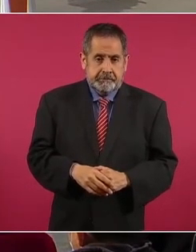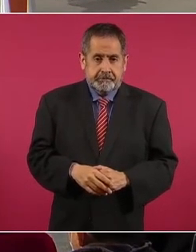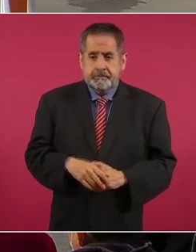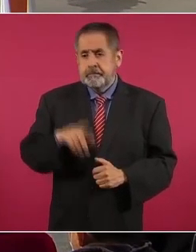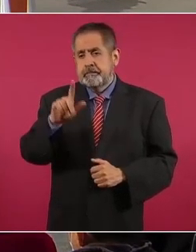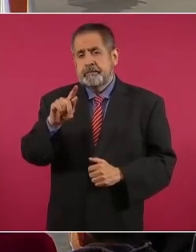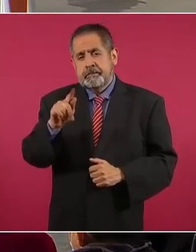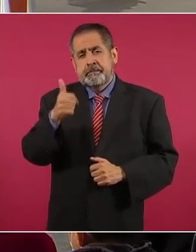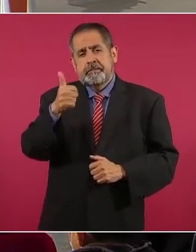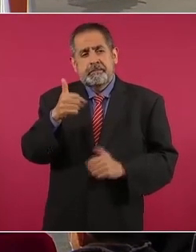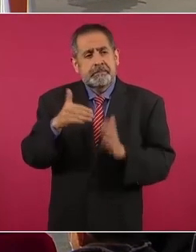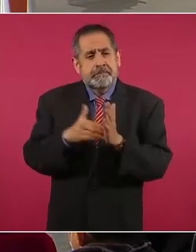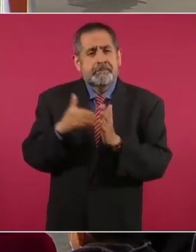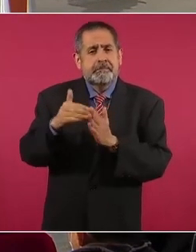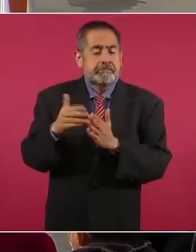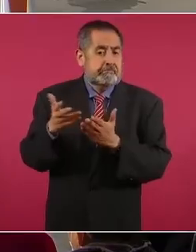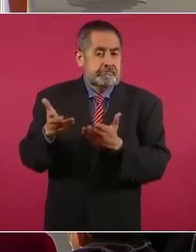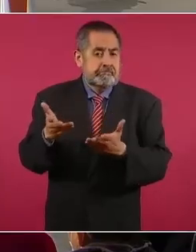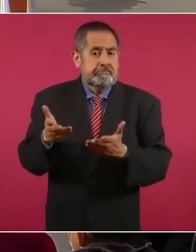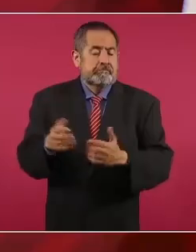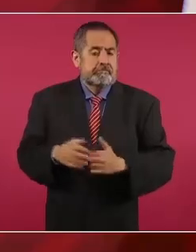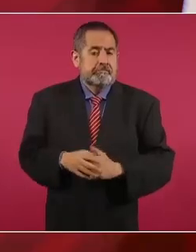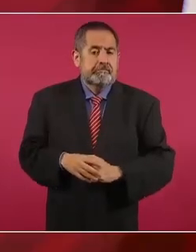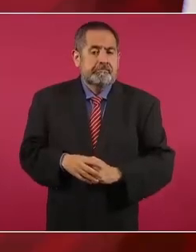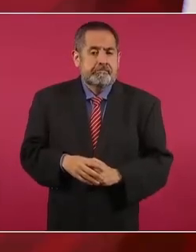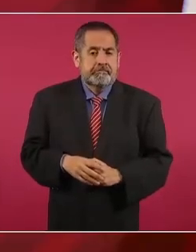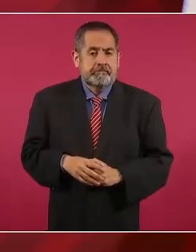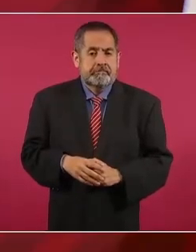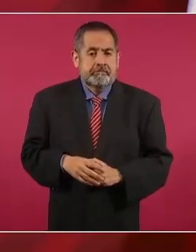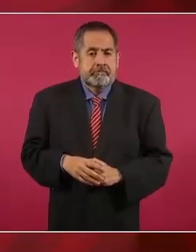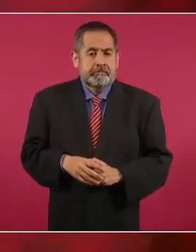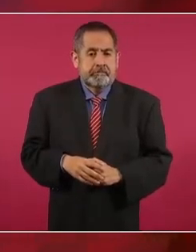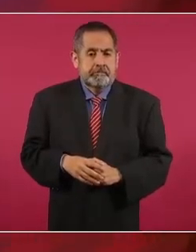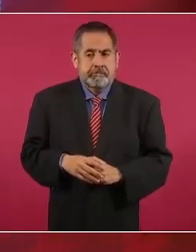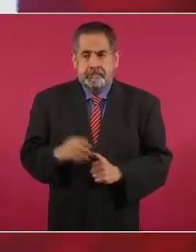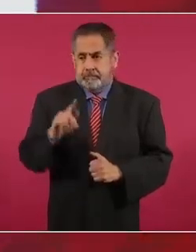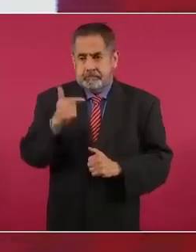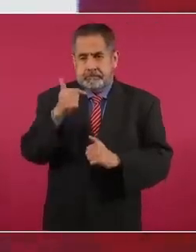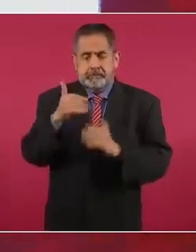76 millones al año.